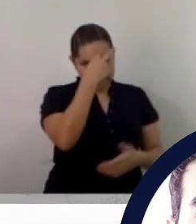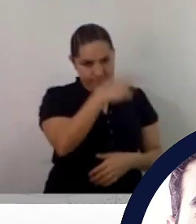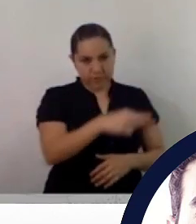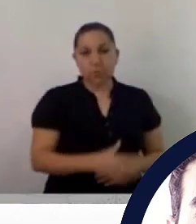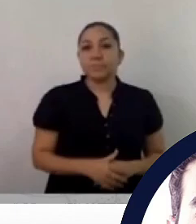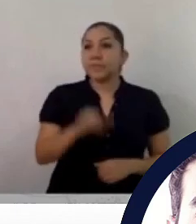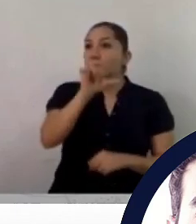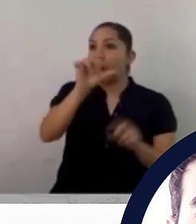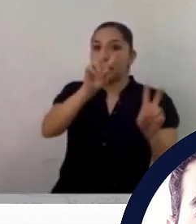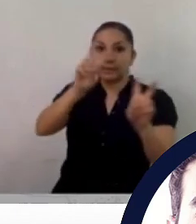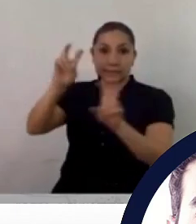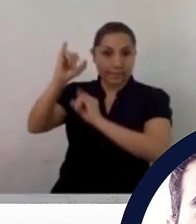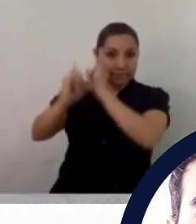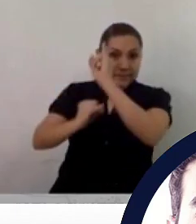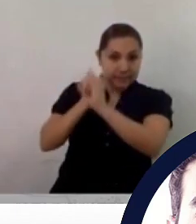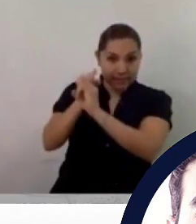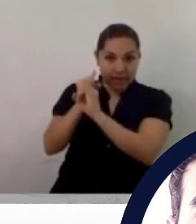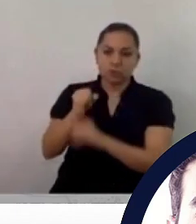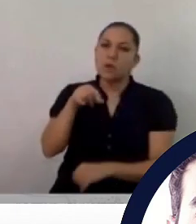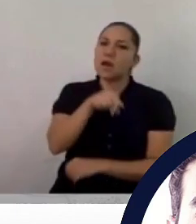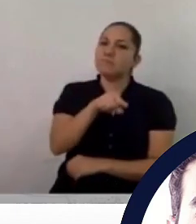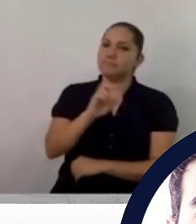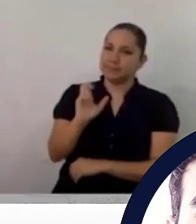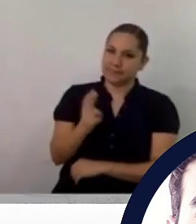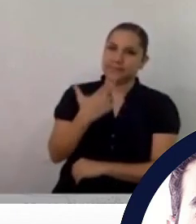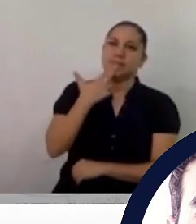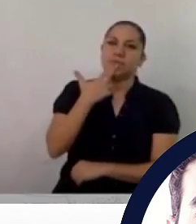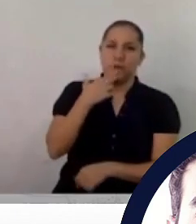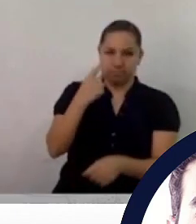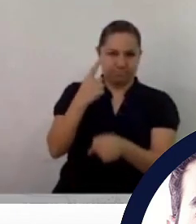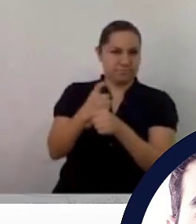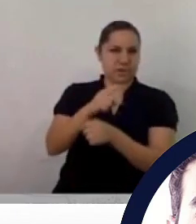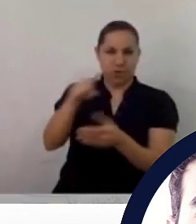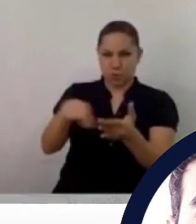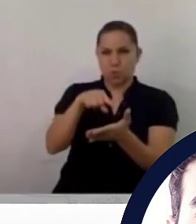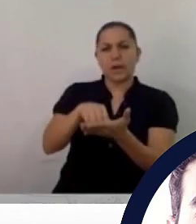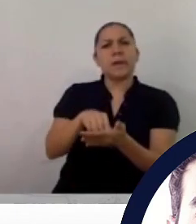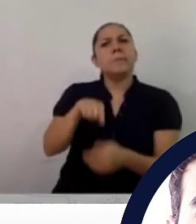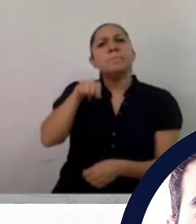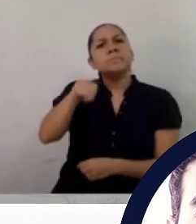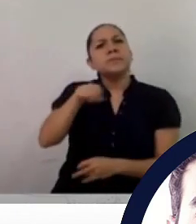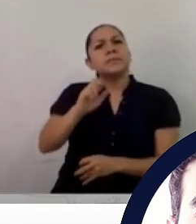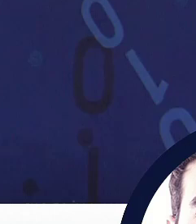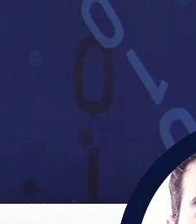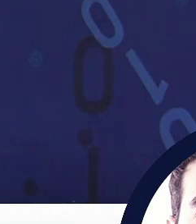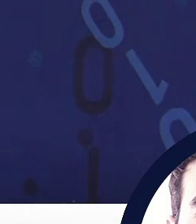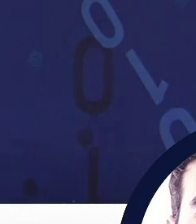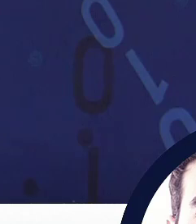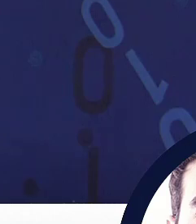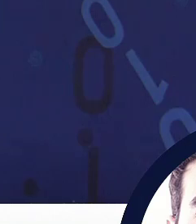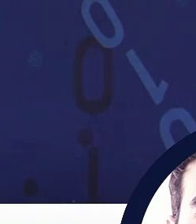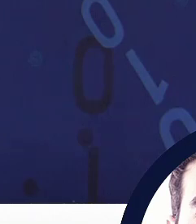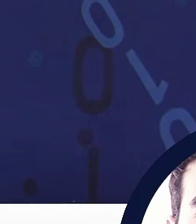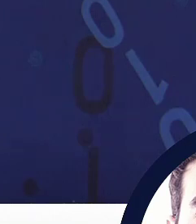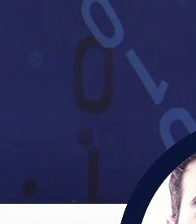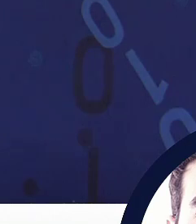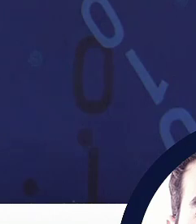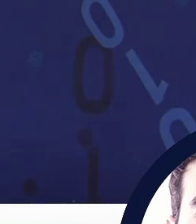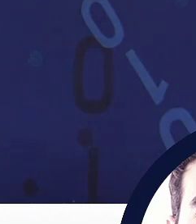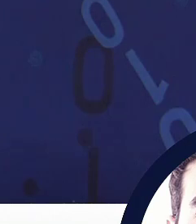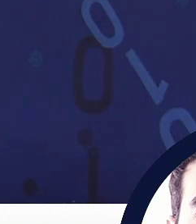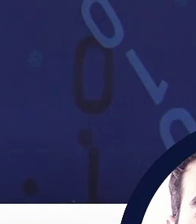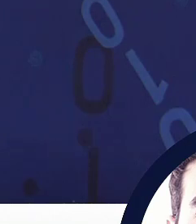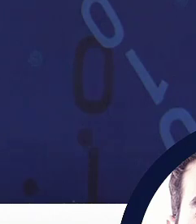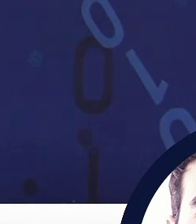lo que ocurrió de lo que dijo el INEGI. No sé si se lo traigan, por ejemplo, como dato.